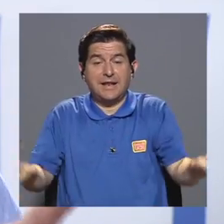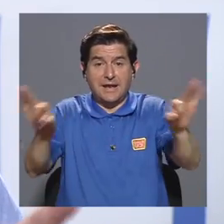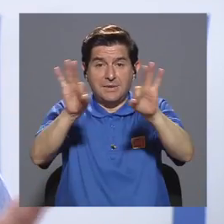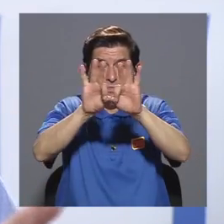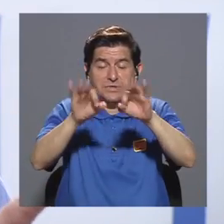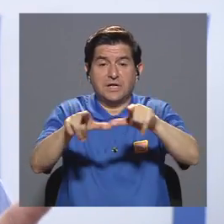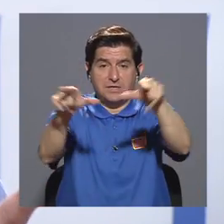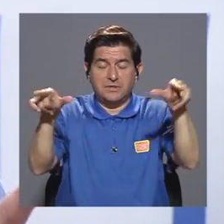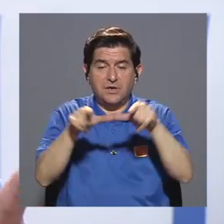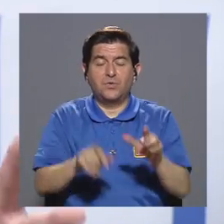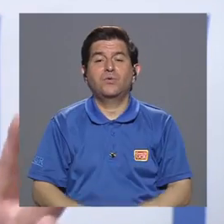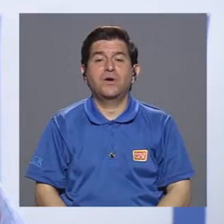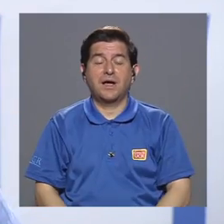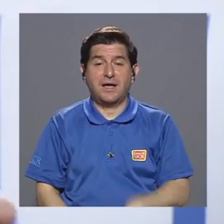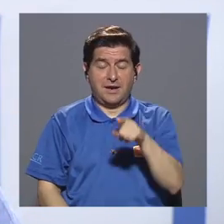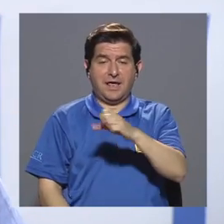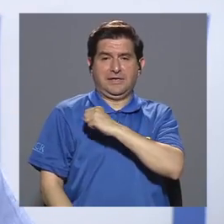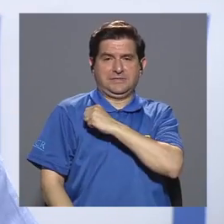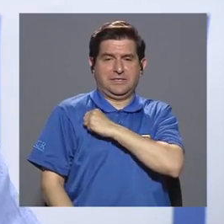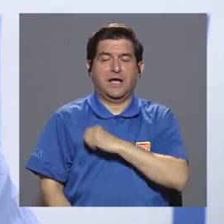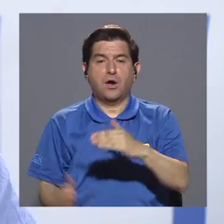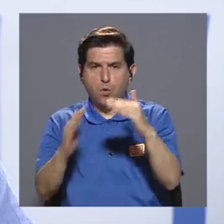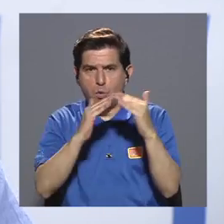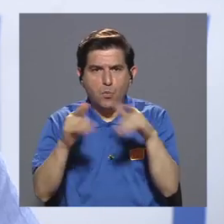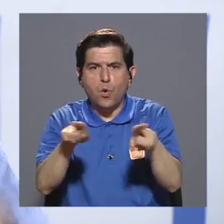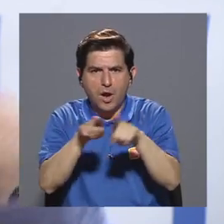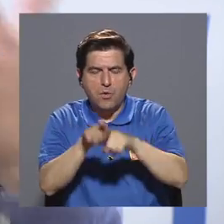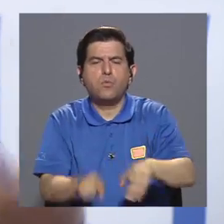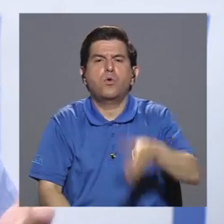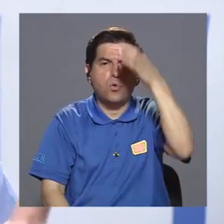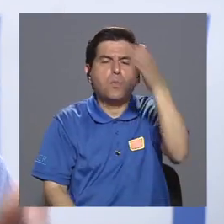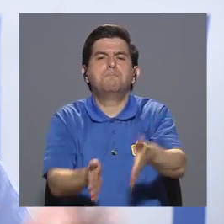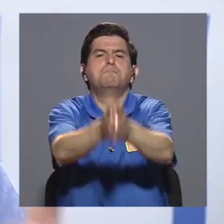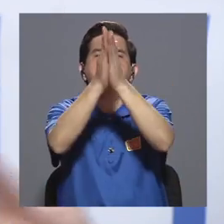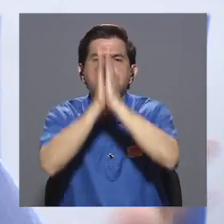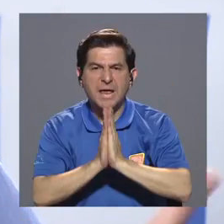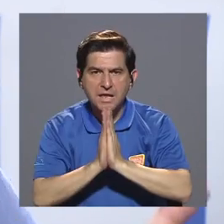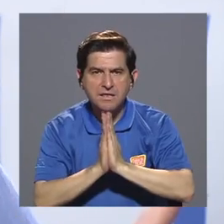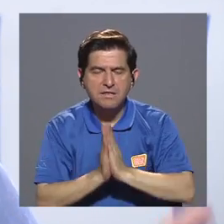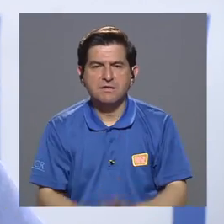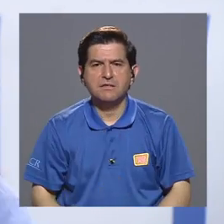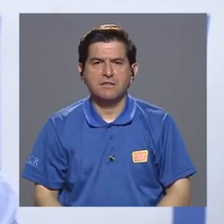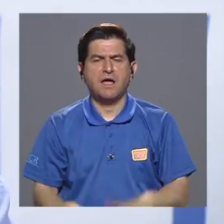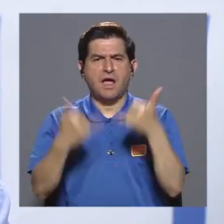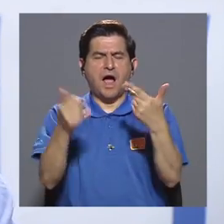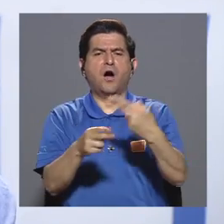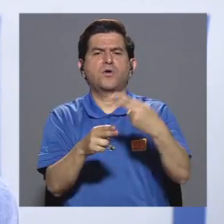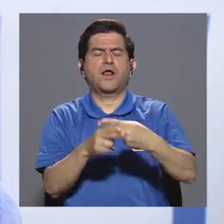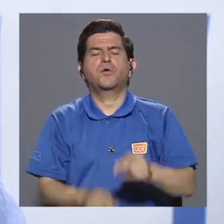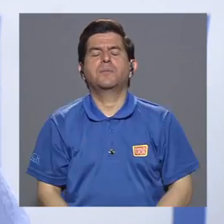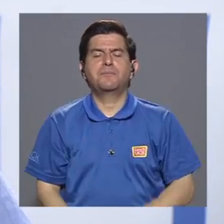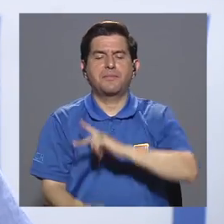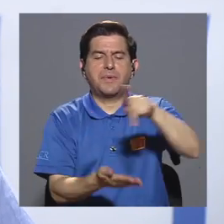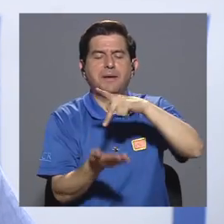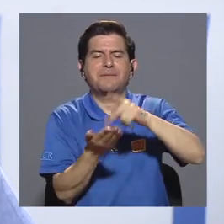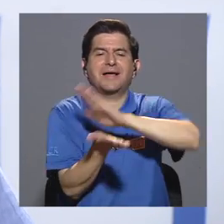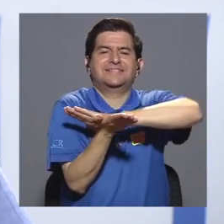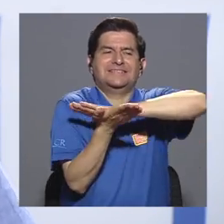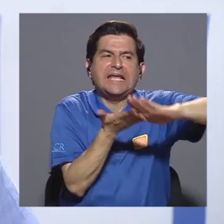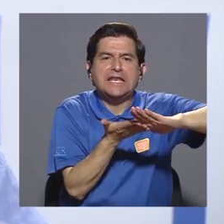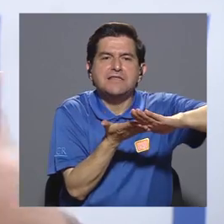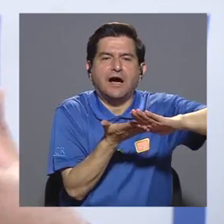significativo en Santiago, ahora el mismo pueblo y la misma cultura pide que se pase a llamar Plaza Dignidad.